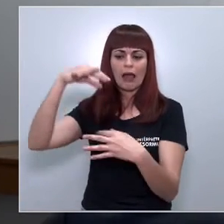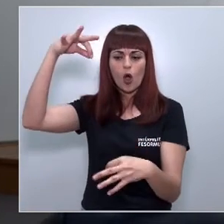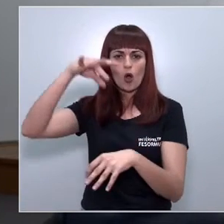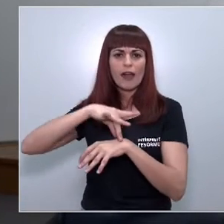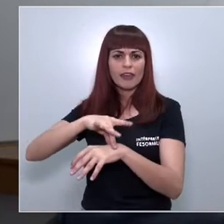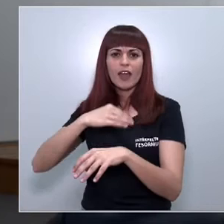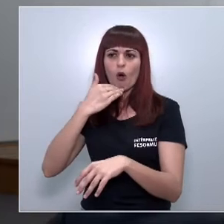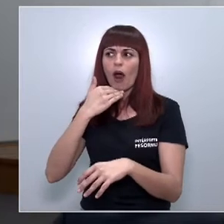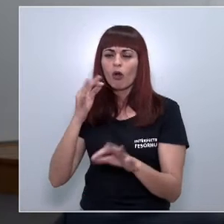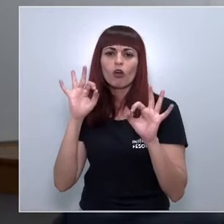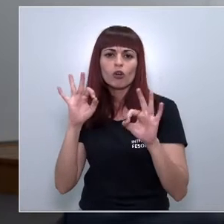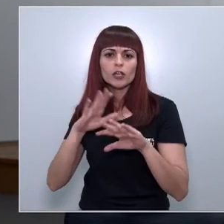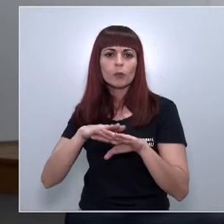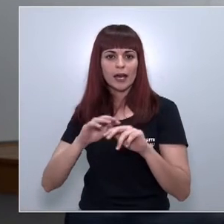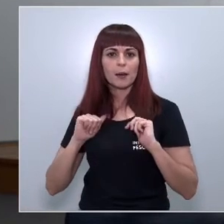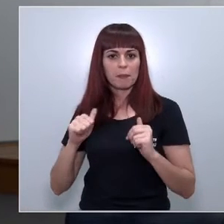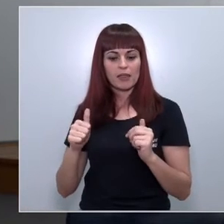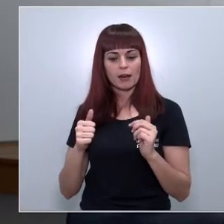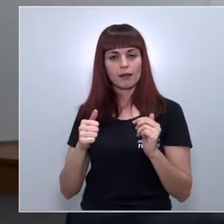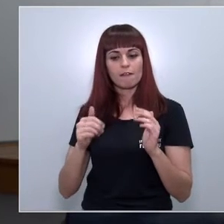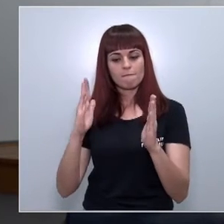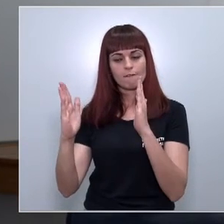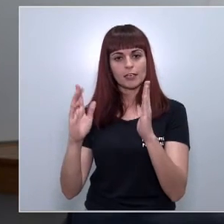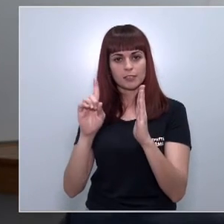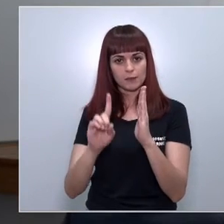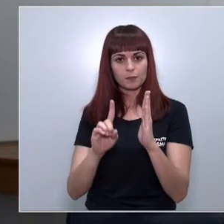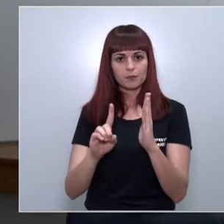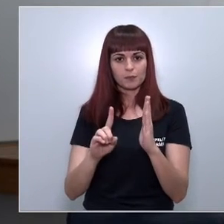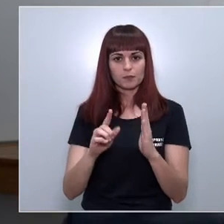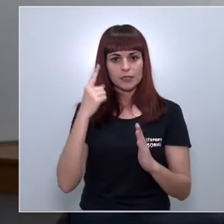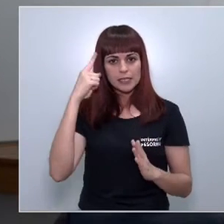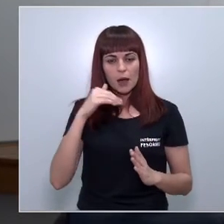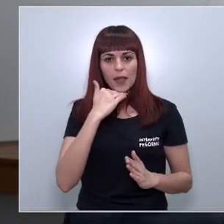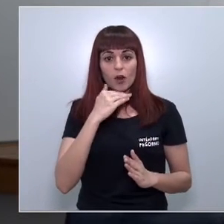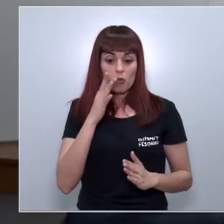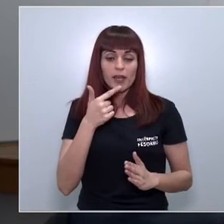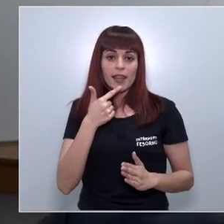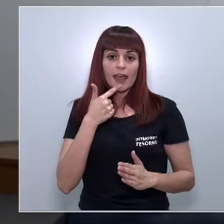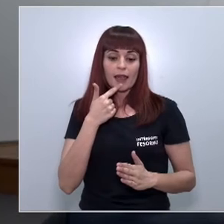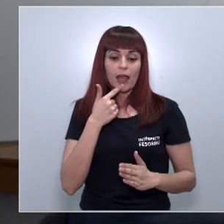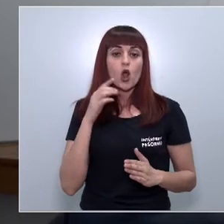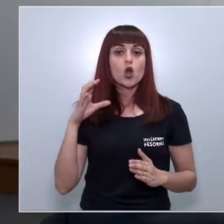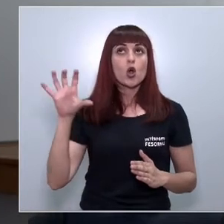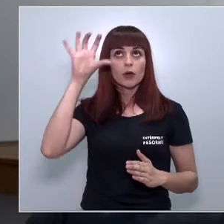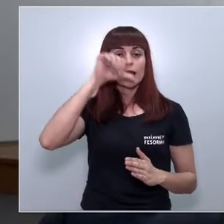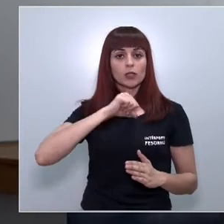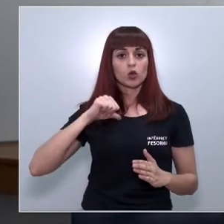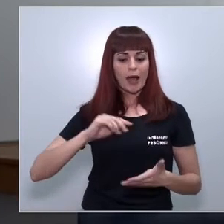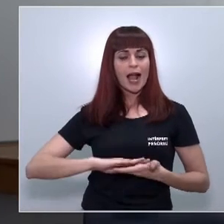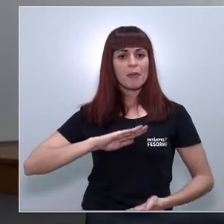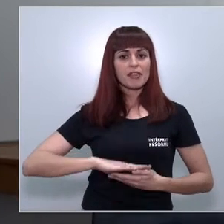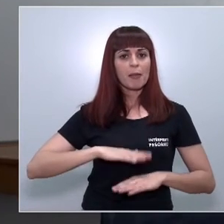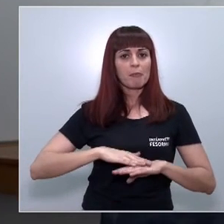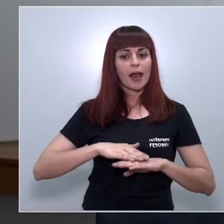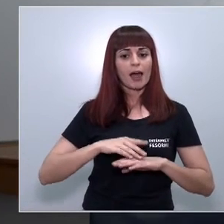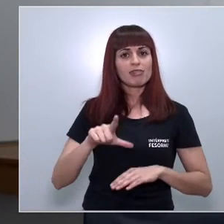concreta para llevar a cabo esas fases pues ya que se ha dado una cierta capacidad a las comunidades autónomas bueno pues me